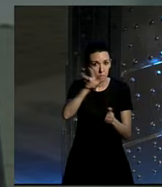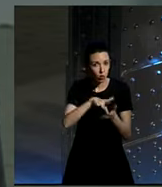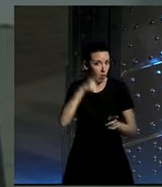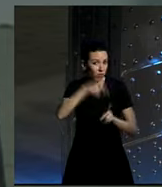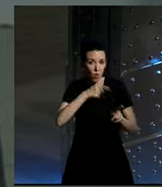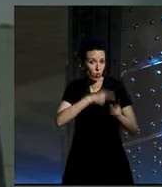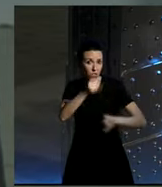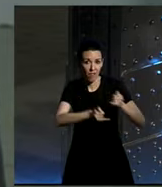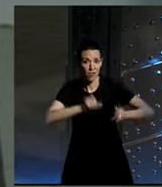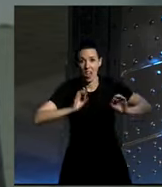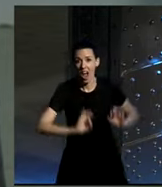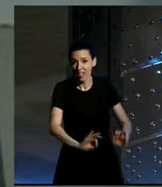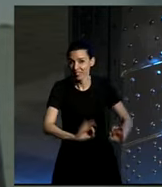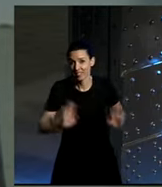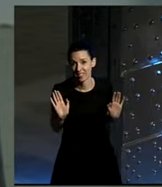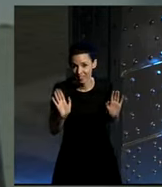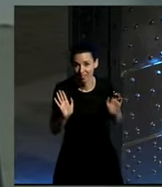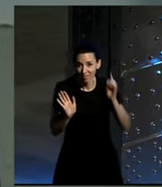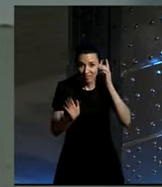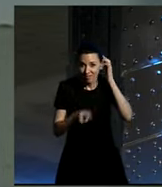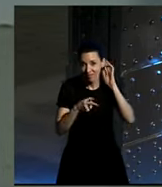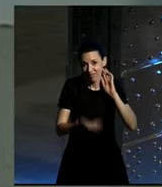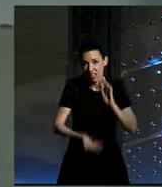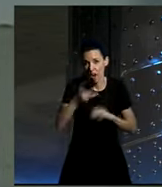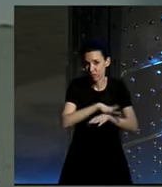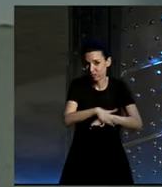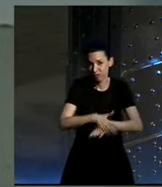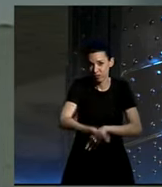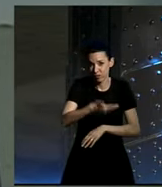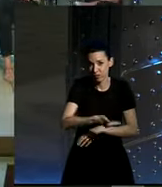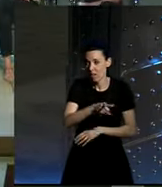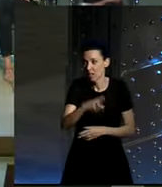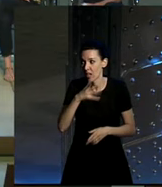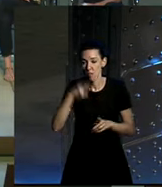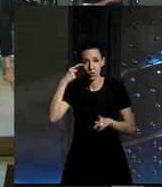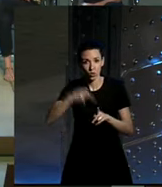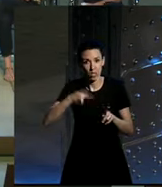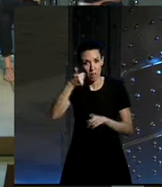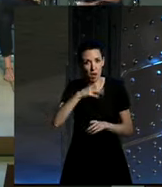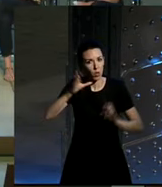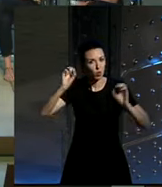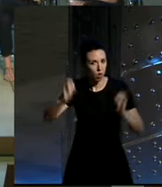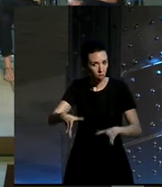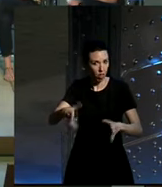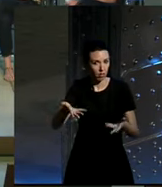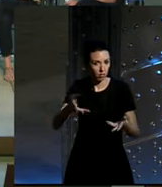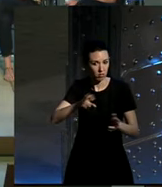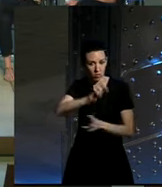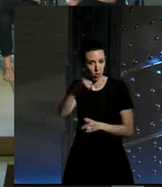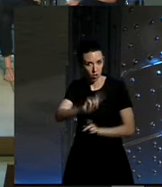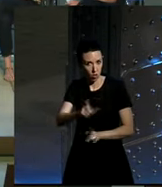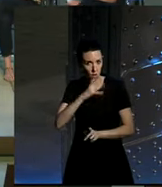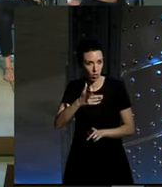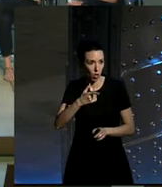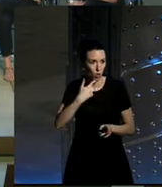bici es un máximo bueno, el activismo fundamental no, pero tú haces algo más que usarla porque tú renuncias a otra no te estoy